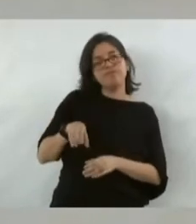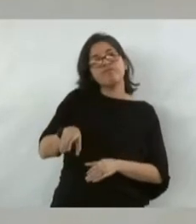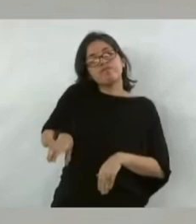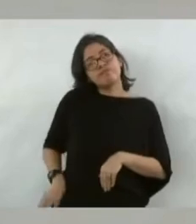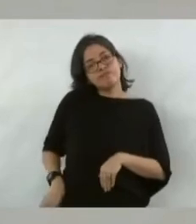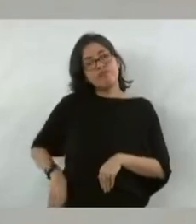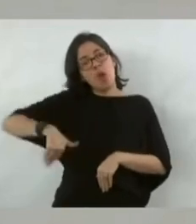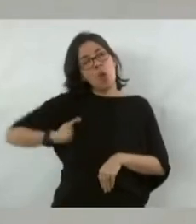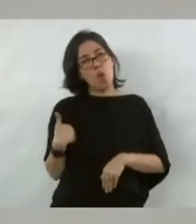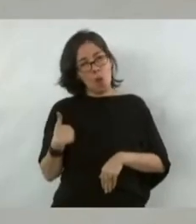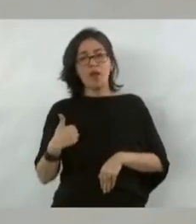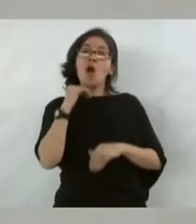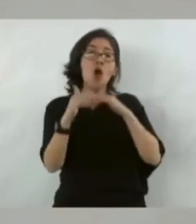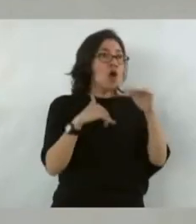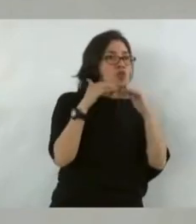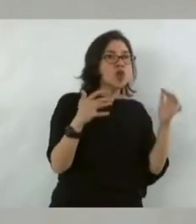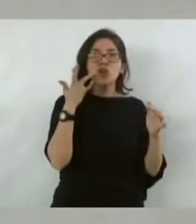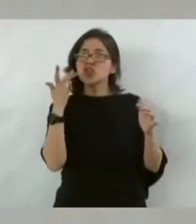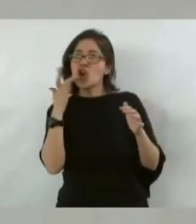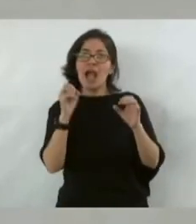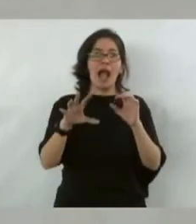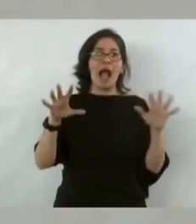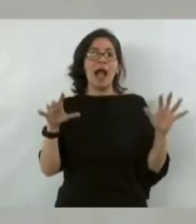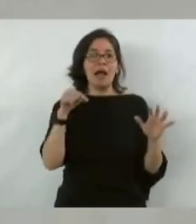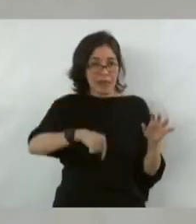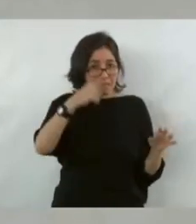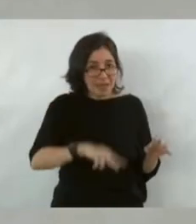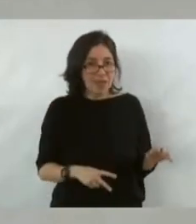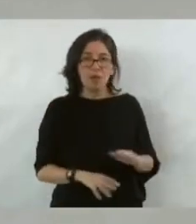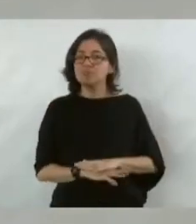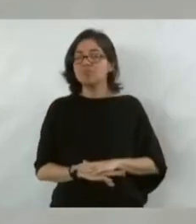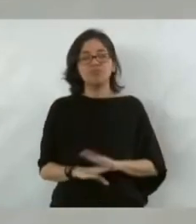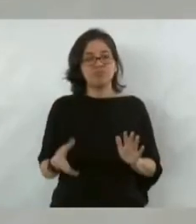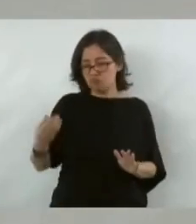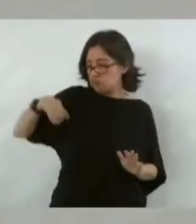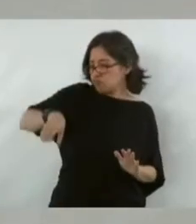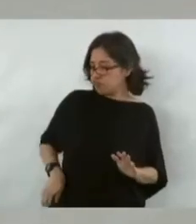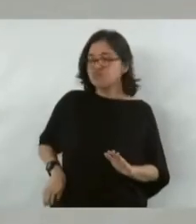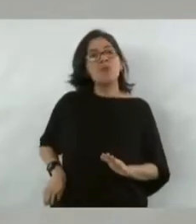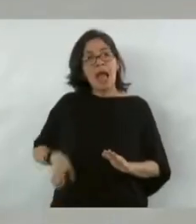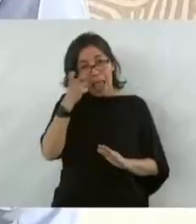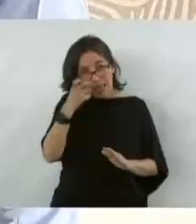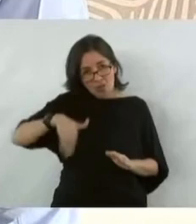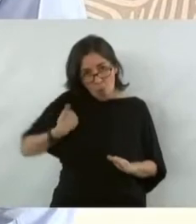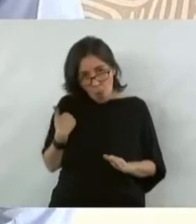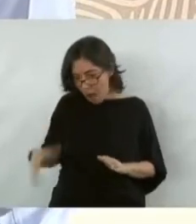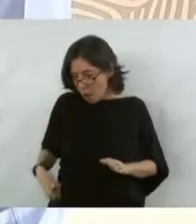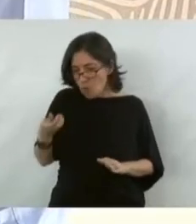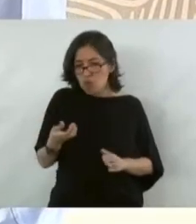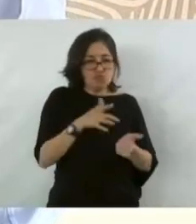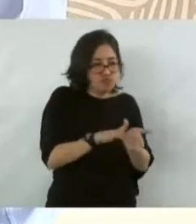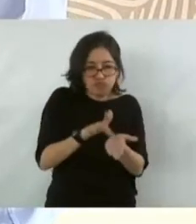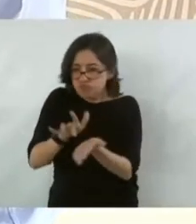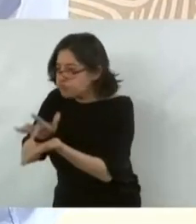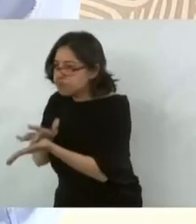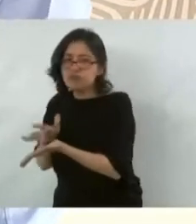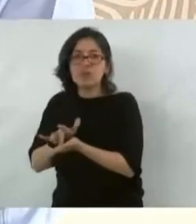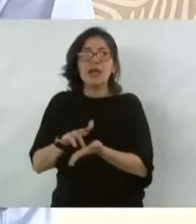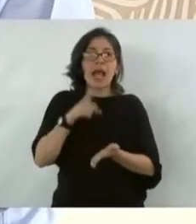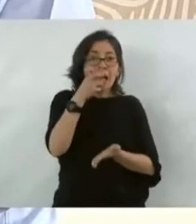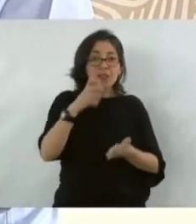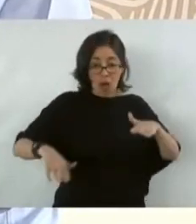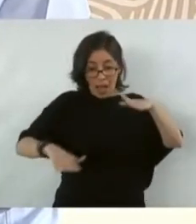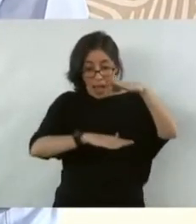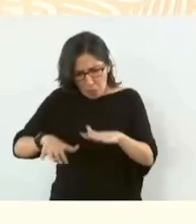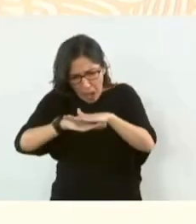y por no permitir los lujos en el gobierno, con eso estamos rescatando al pueblo. El rescate es de abajo